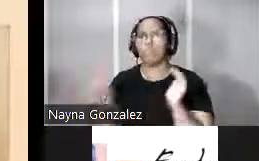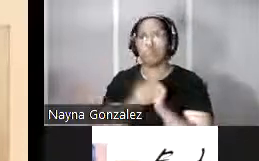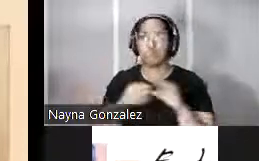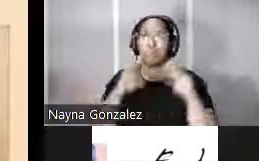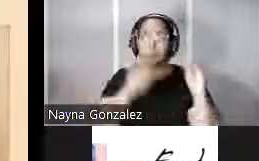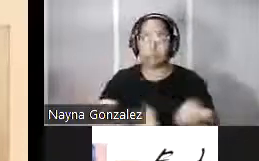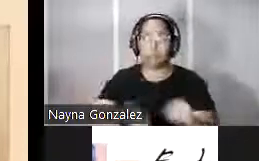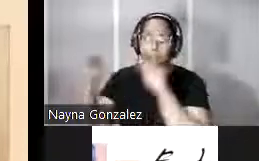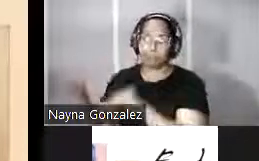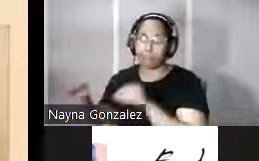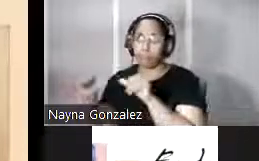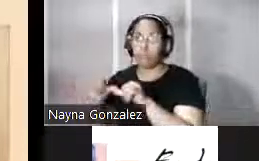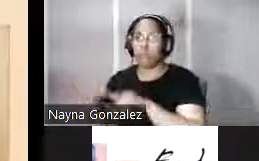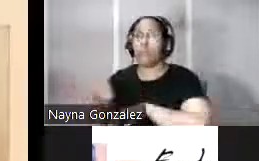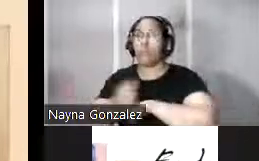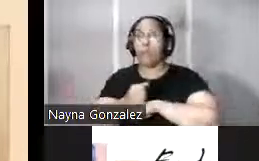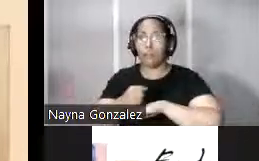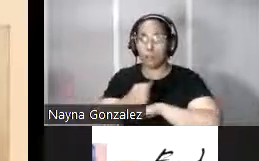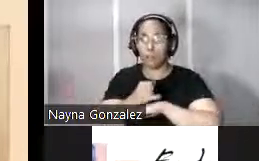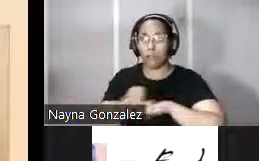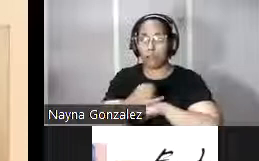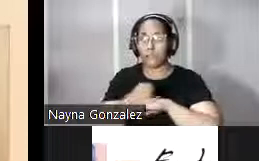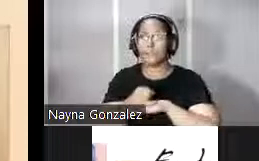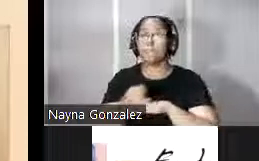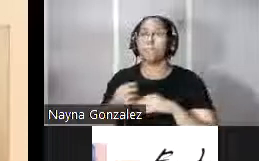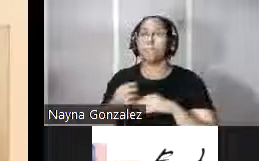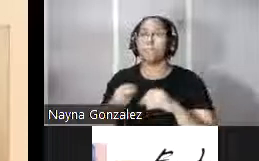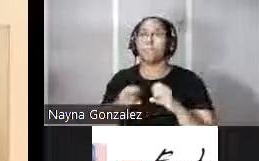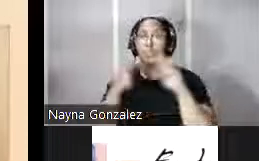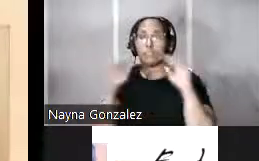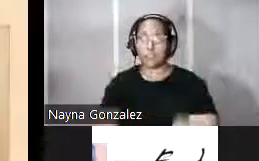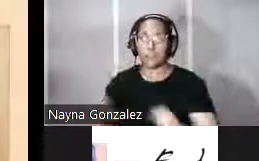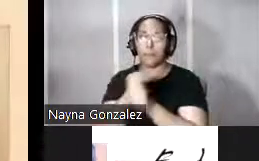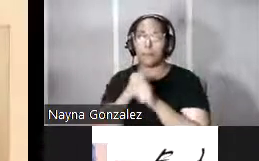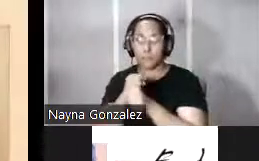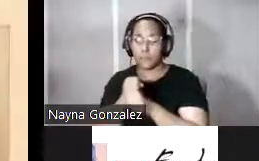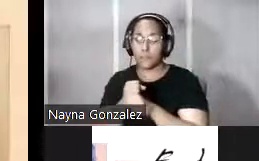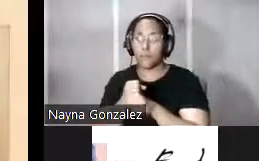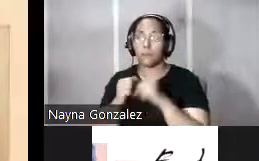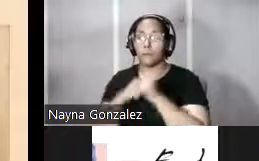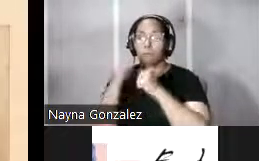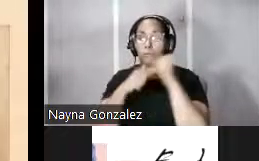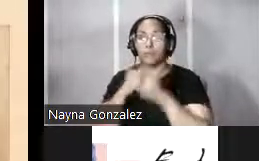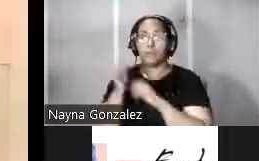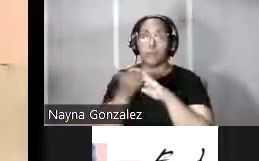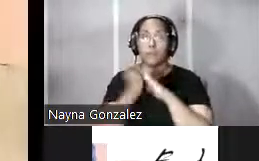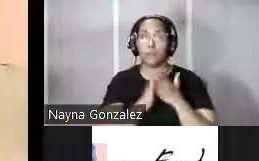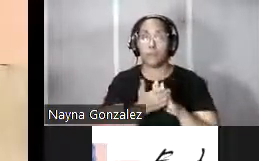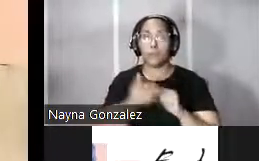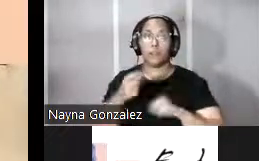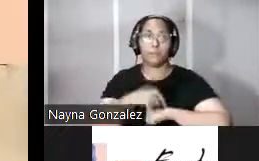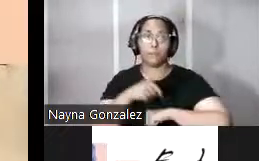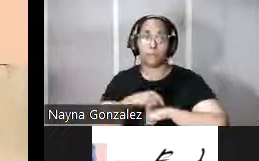Puerto Rico con el objetivo de reforzar el sistema defensivo construido hasta el momento en la ciudad es en ese momento cuando